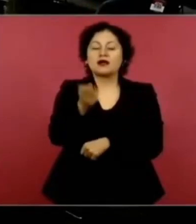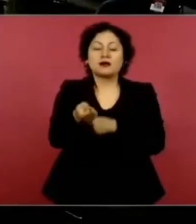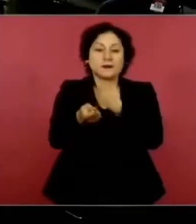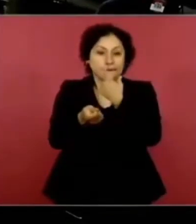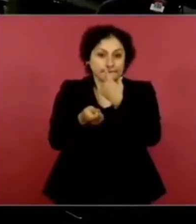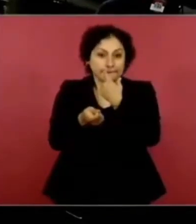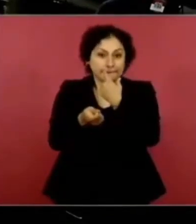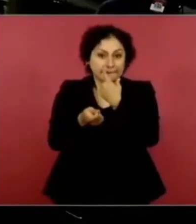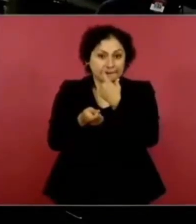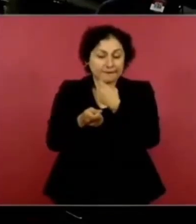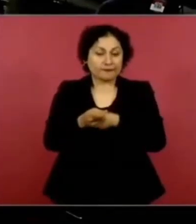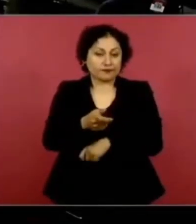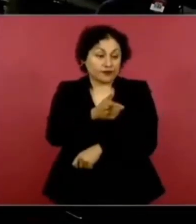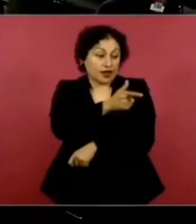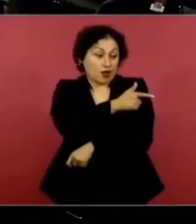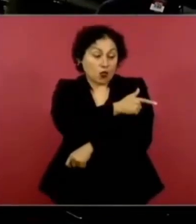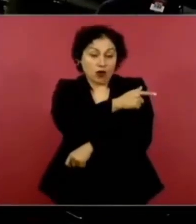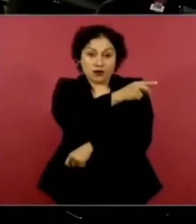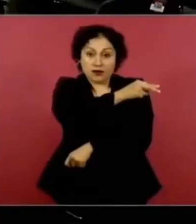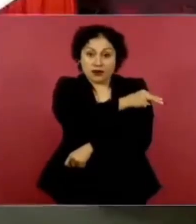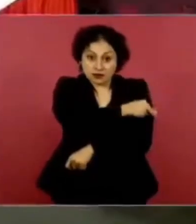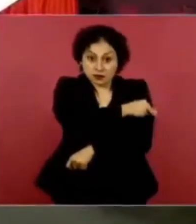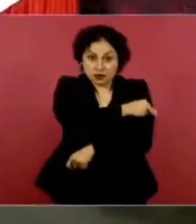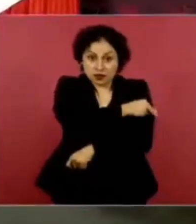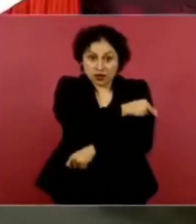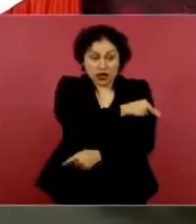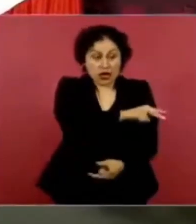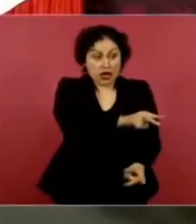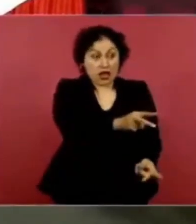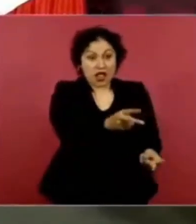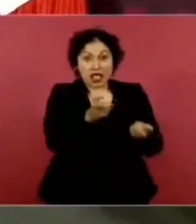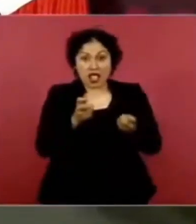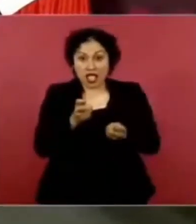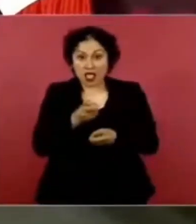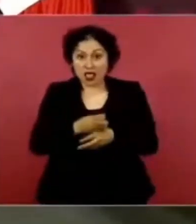la Guardia Nacional se está robando las cosas.